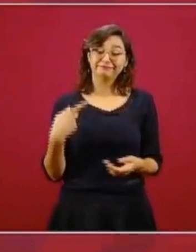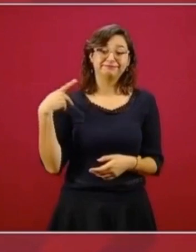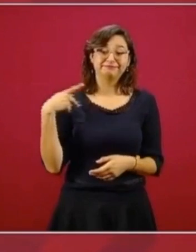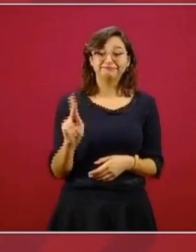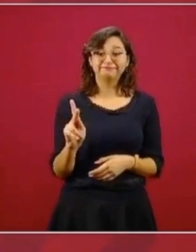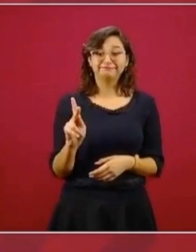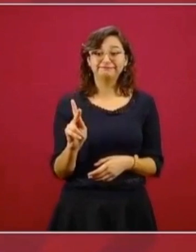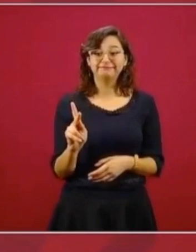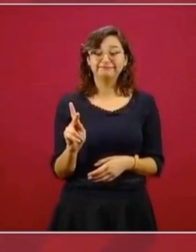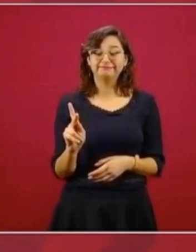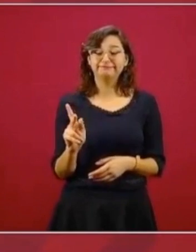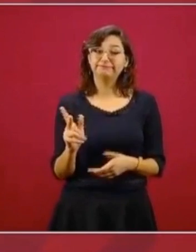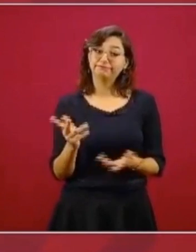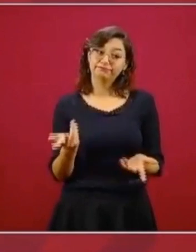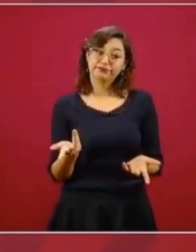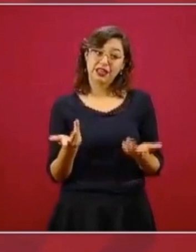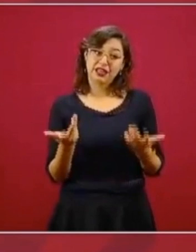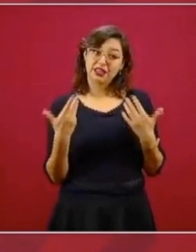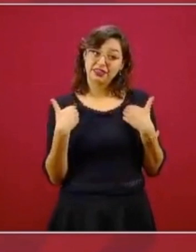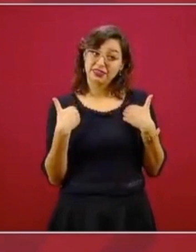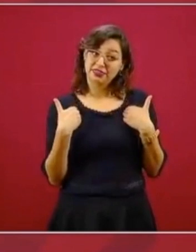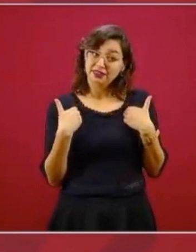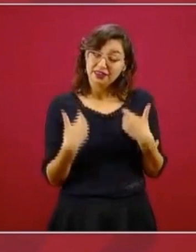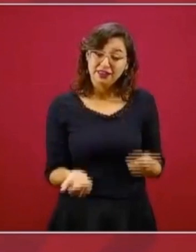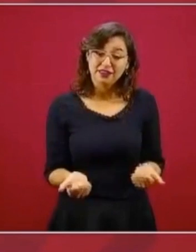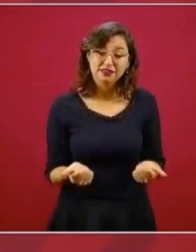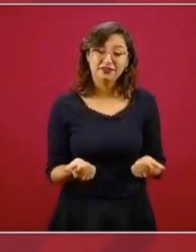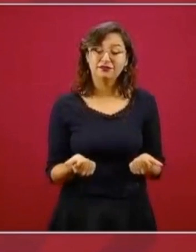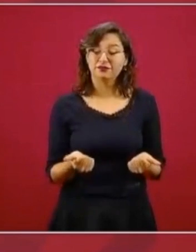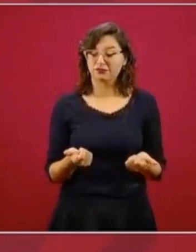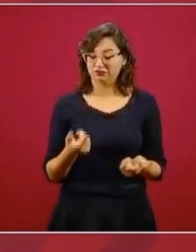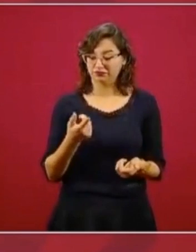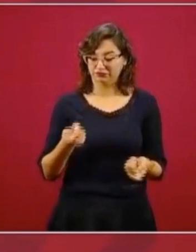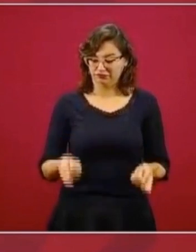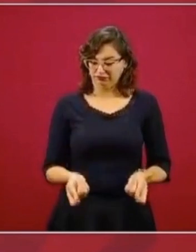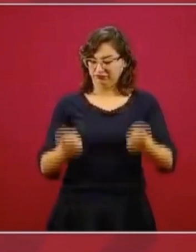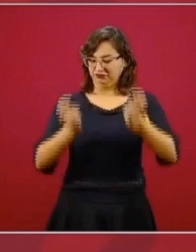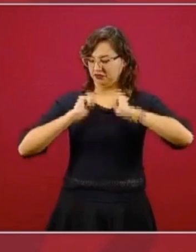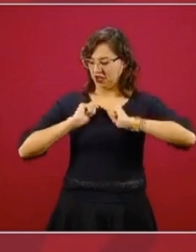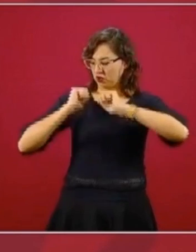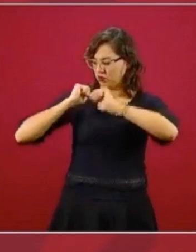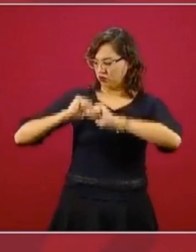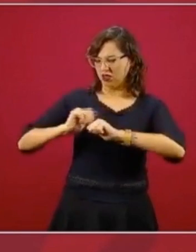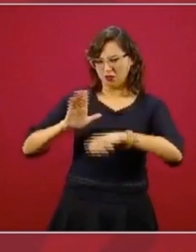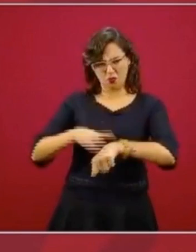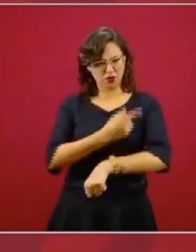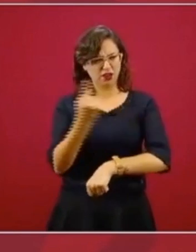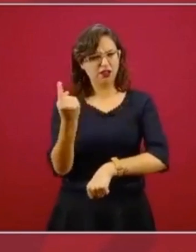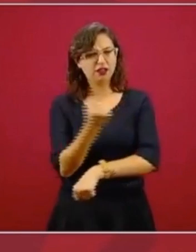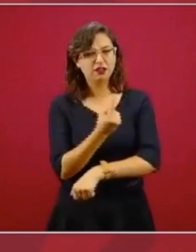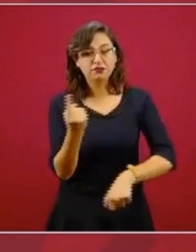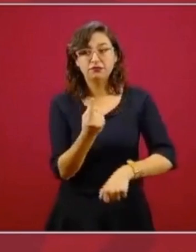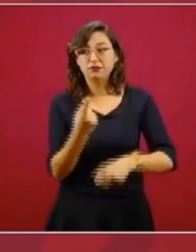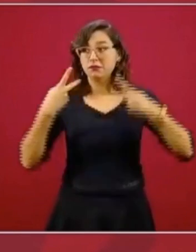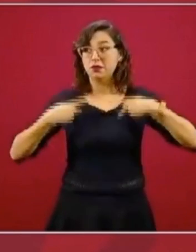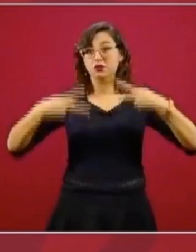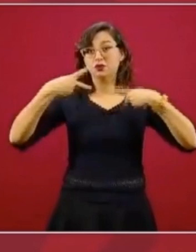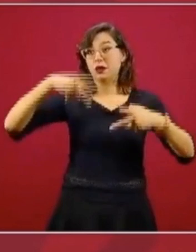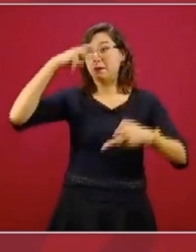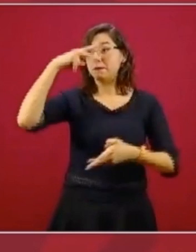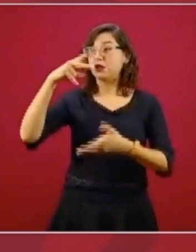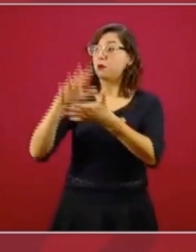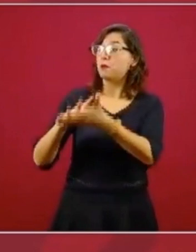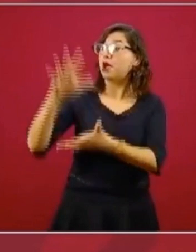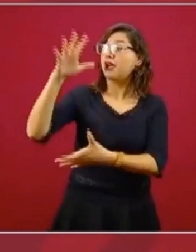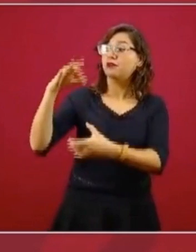que estamos aquí, porque así lo decidió la mayoría de los mexicanos y